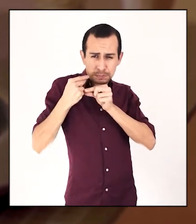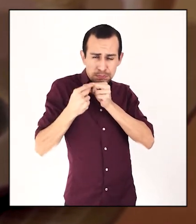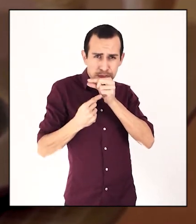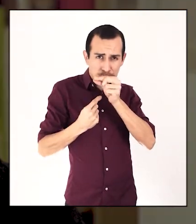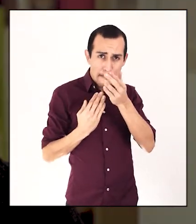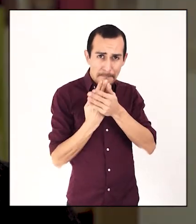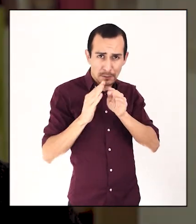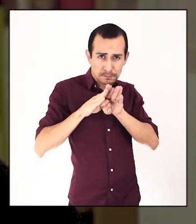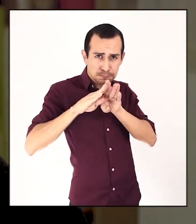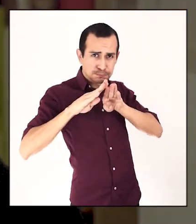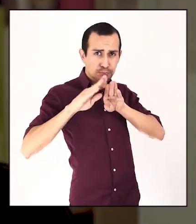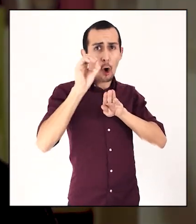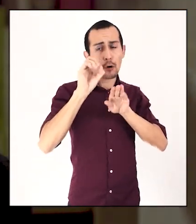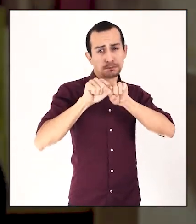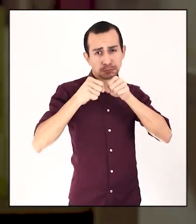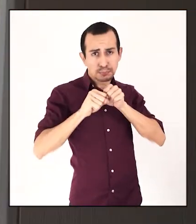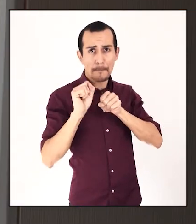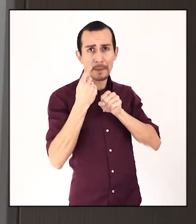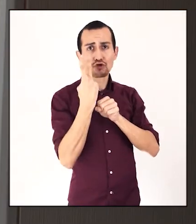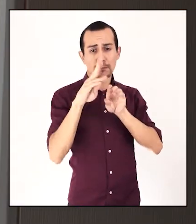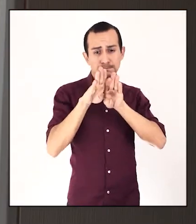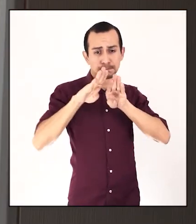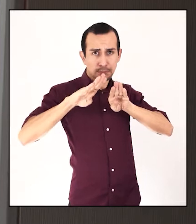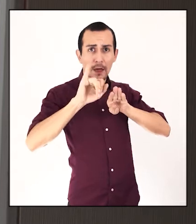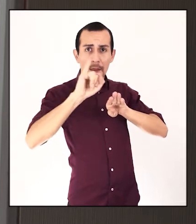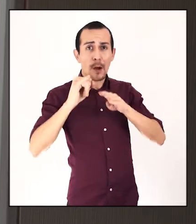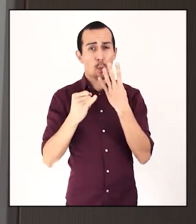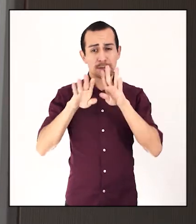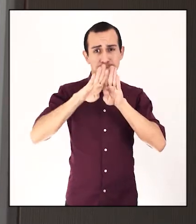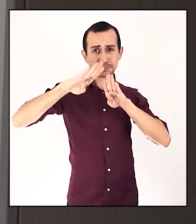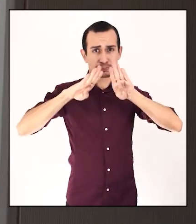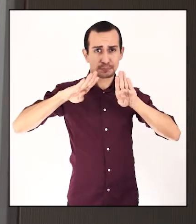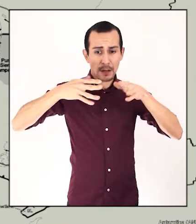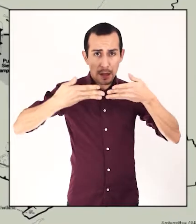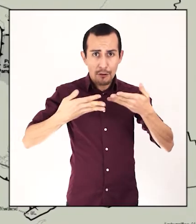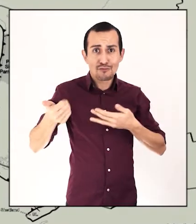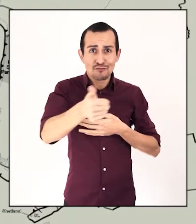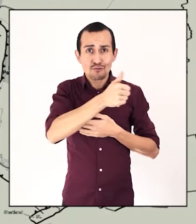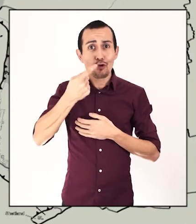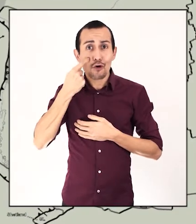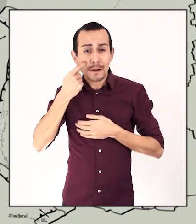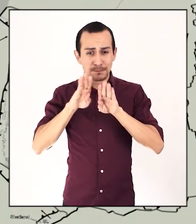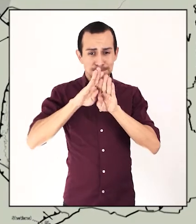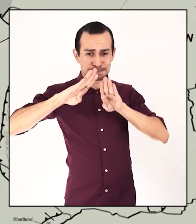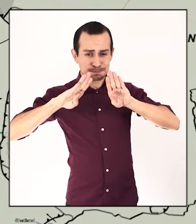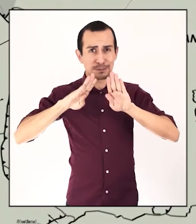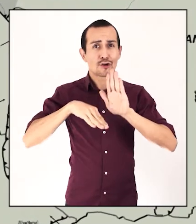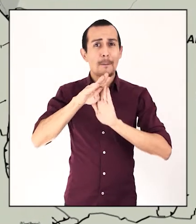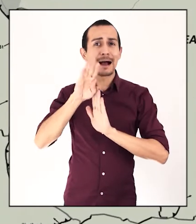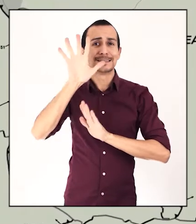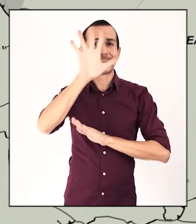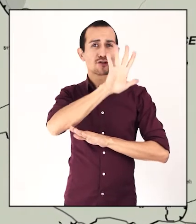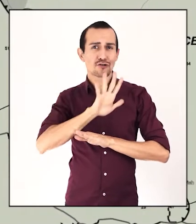Se fue separando o quebrando, primero en dos partes, después en cuatro, hasta lo que actualmente conocemos